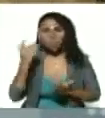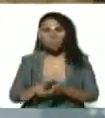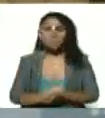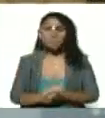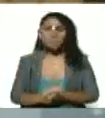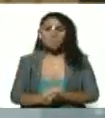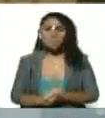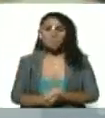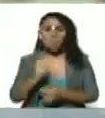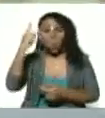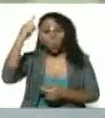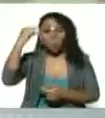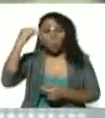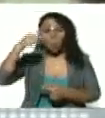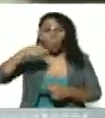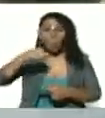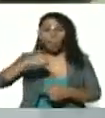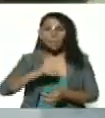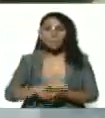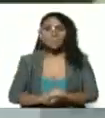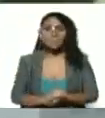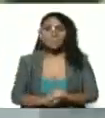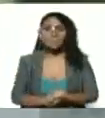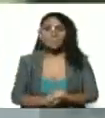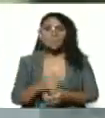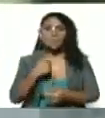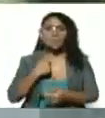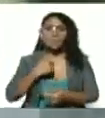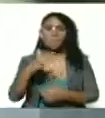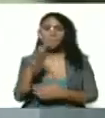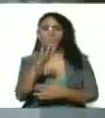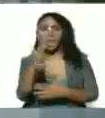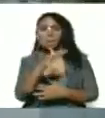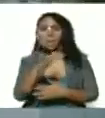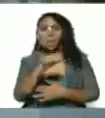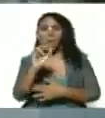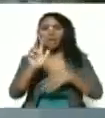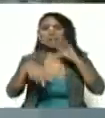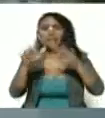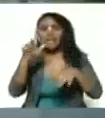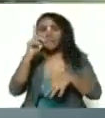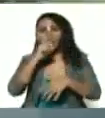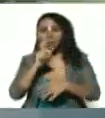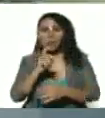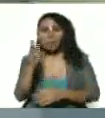yo tenía 13 años,